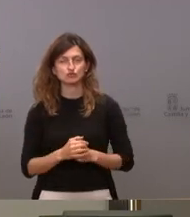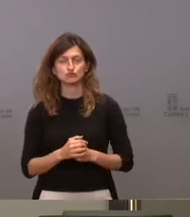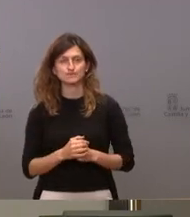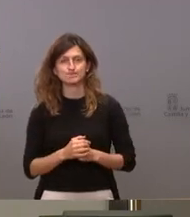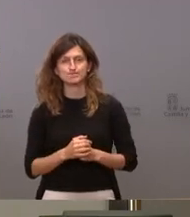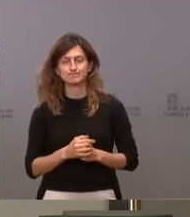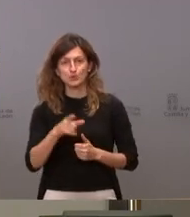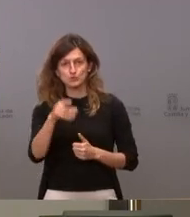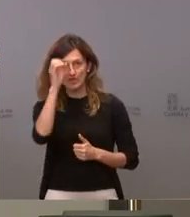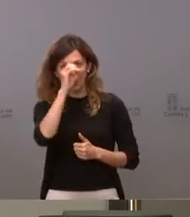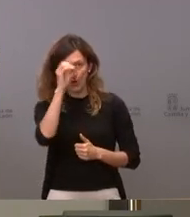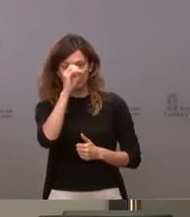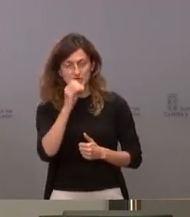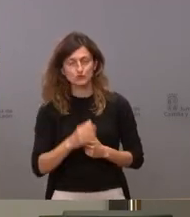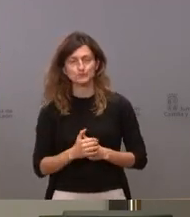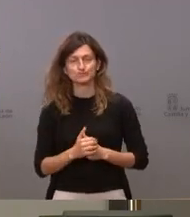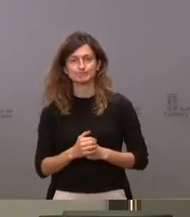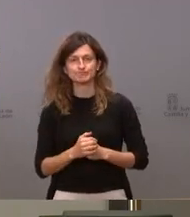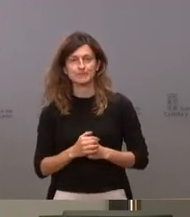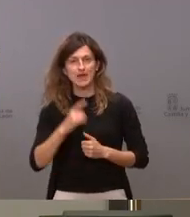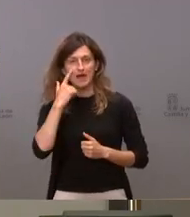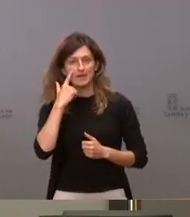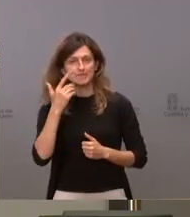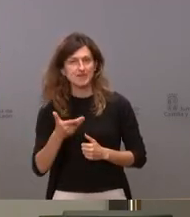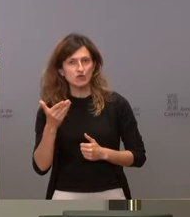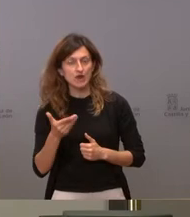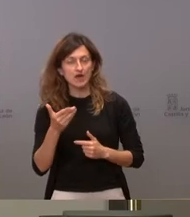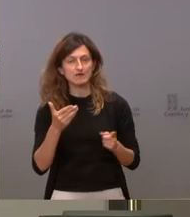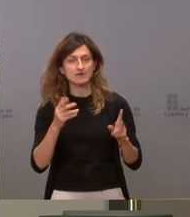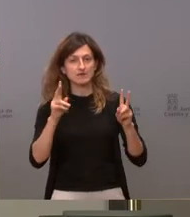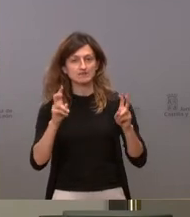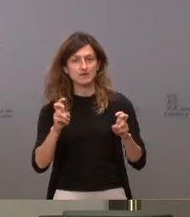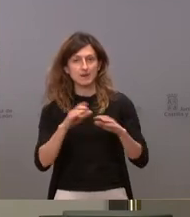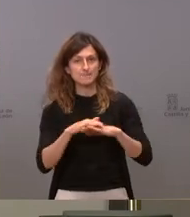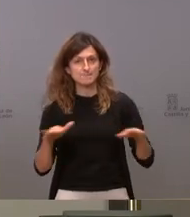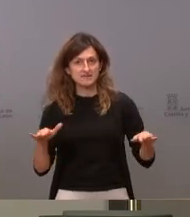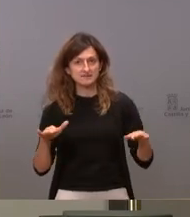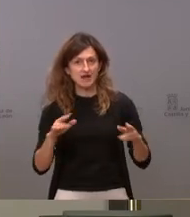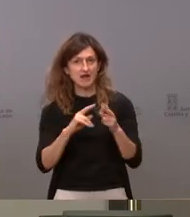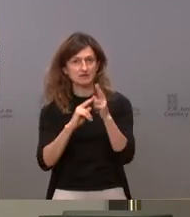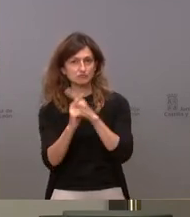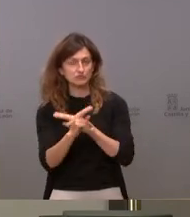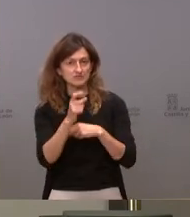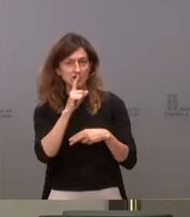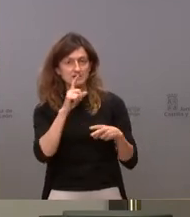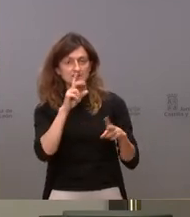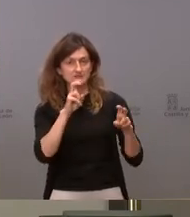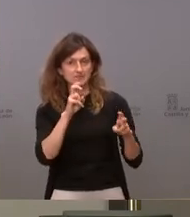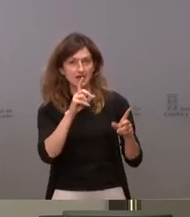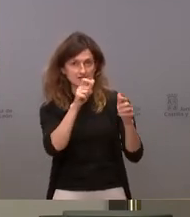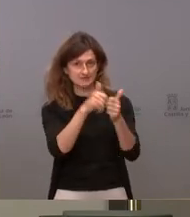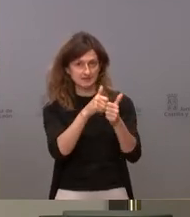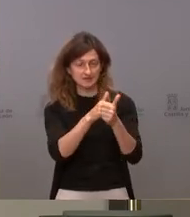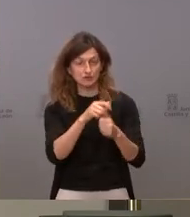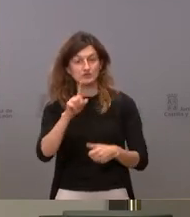cree que o como cree como lo valora y como cree que debería actuar la mesa conforme al secretario y luego a la